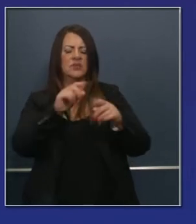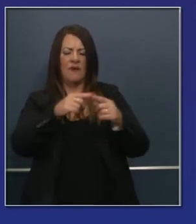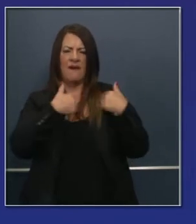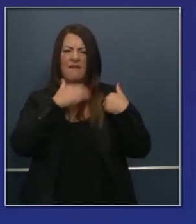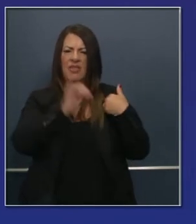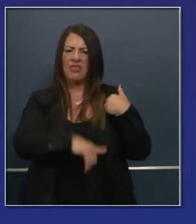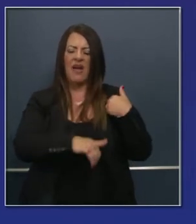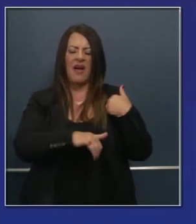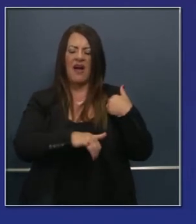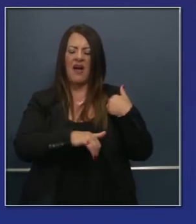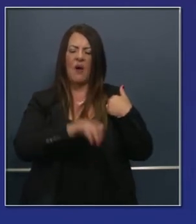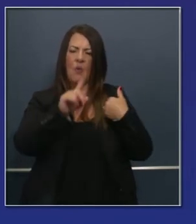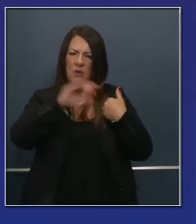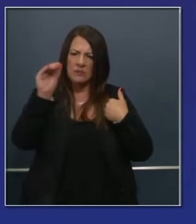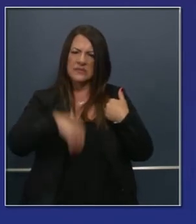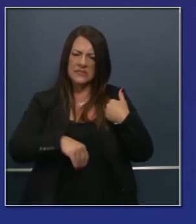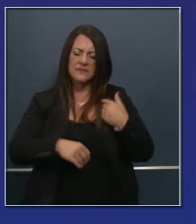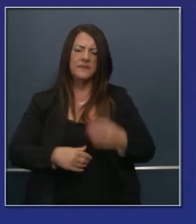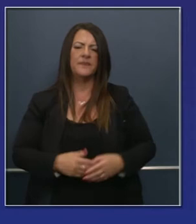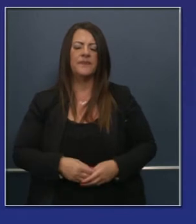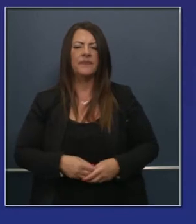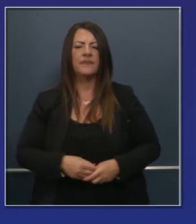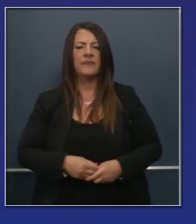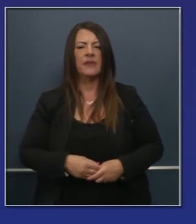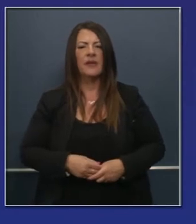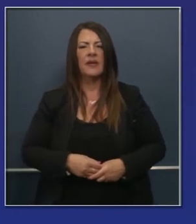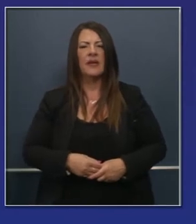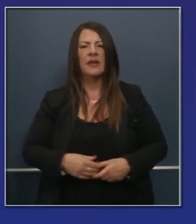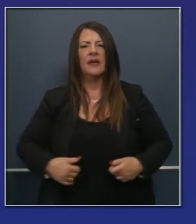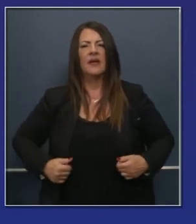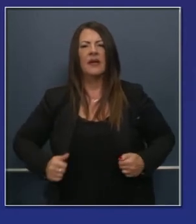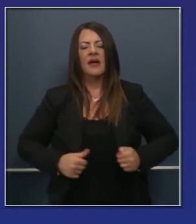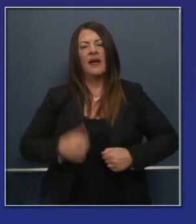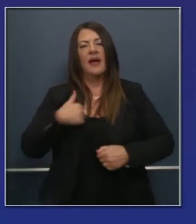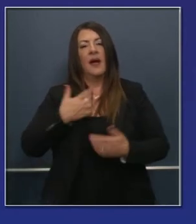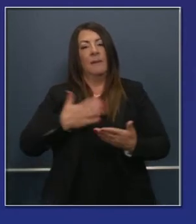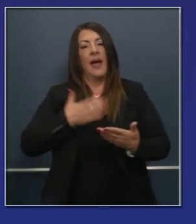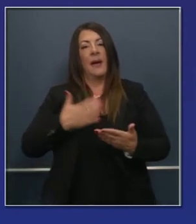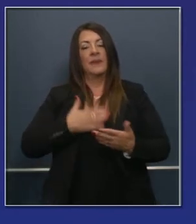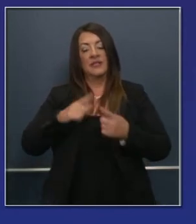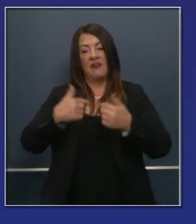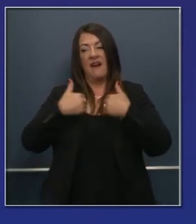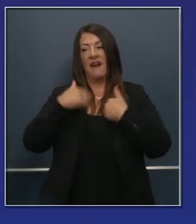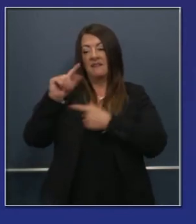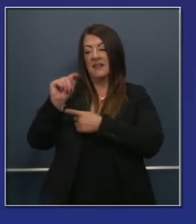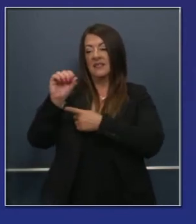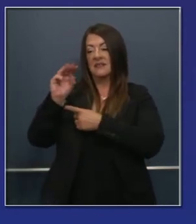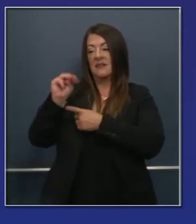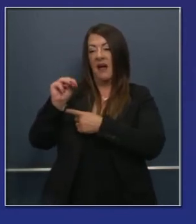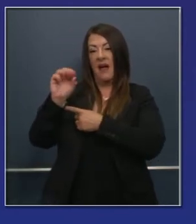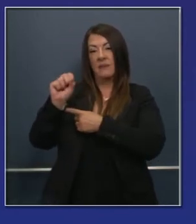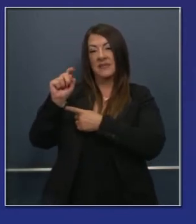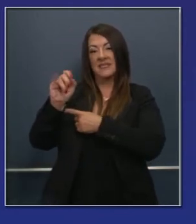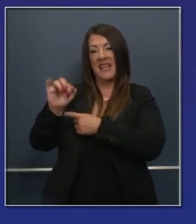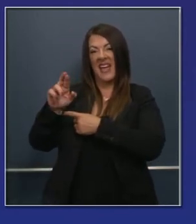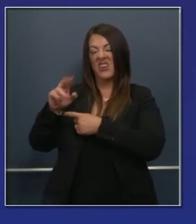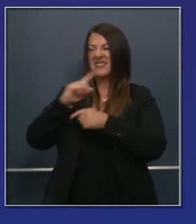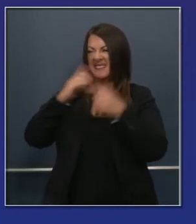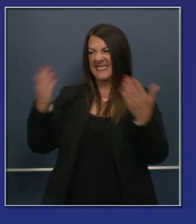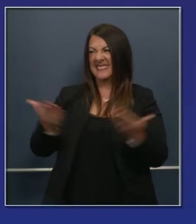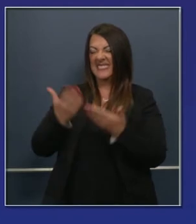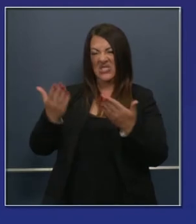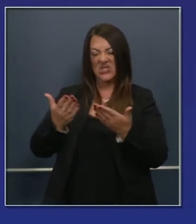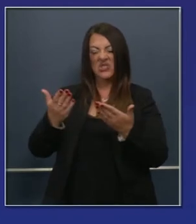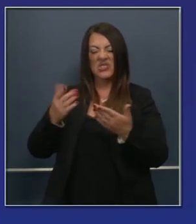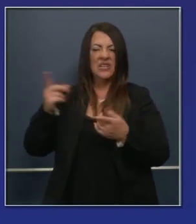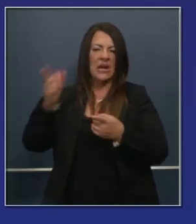tenemos que ampliar esta agenda a este punto. Y con eso pues tengo gran placer de decirles que Tom